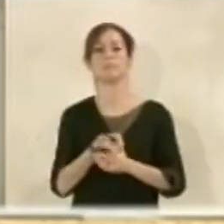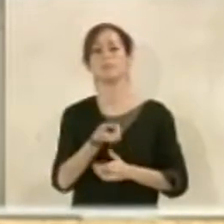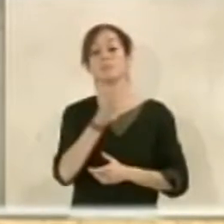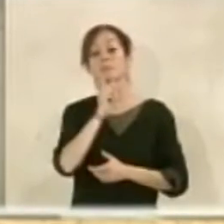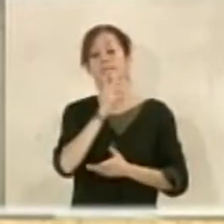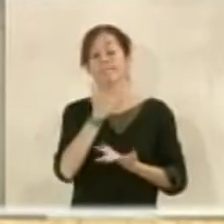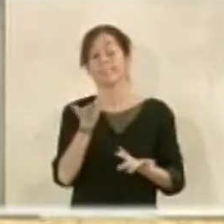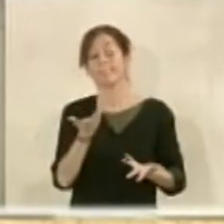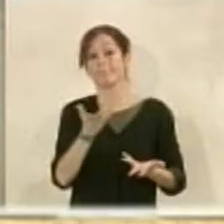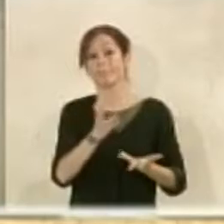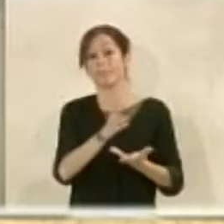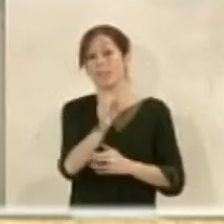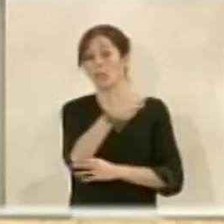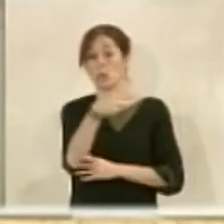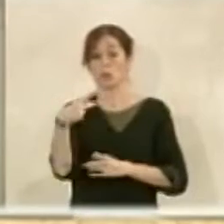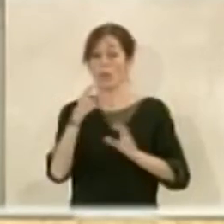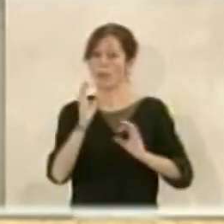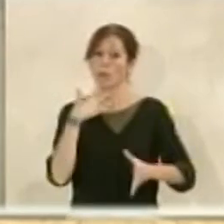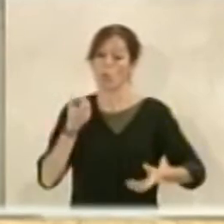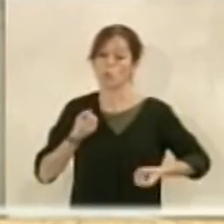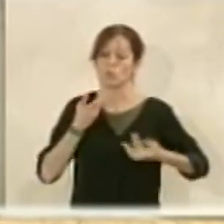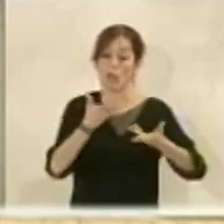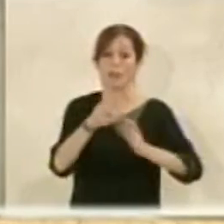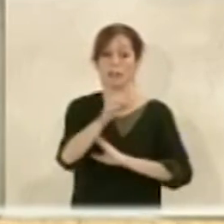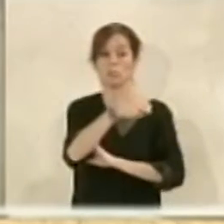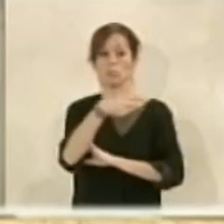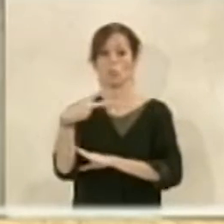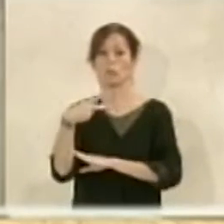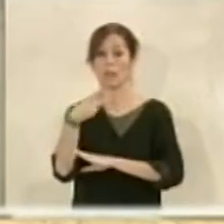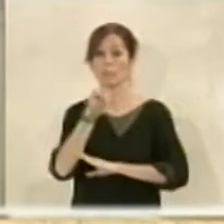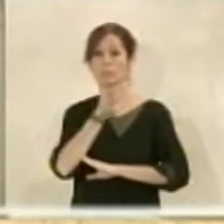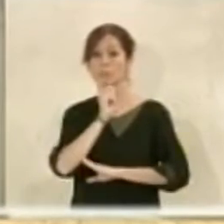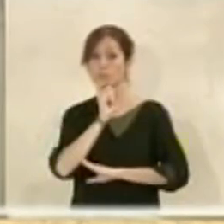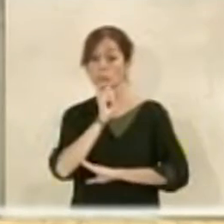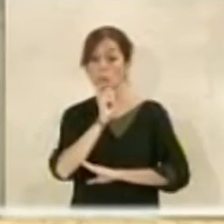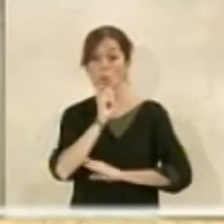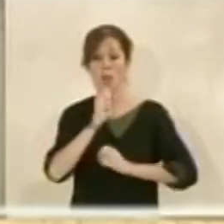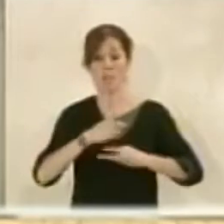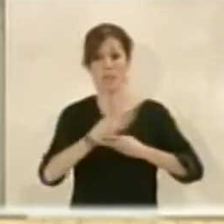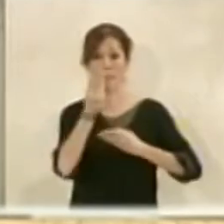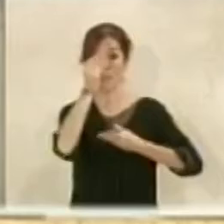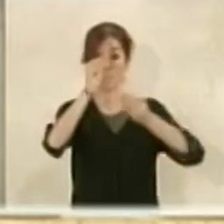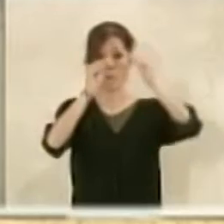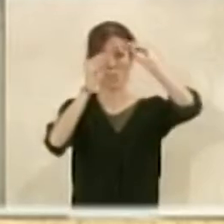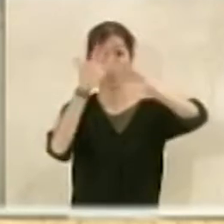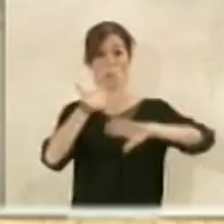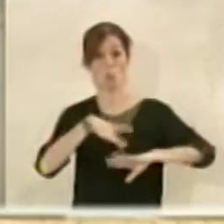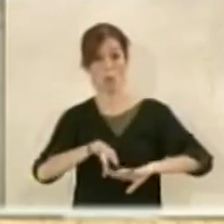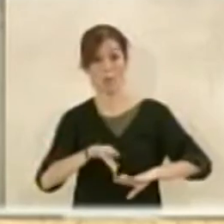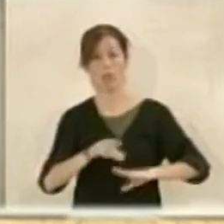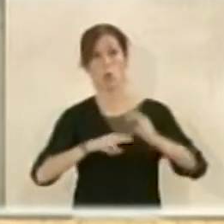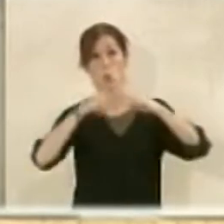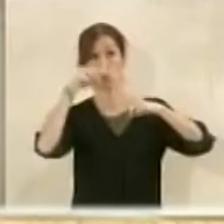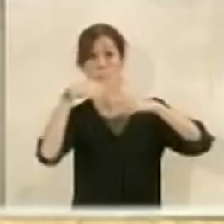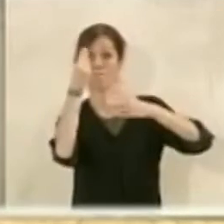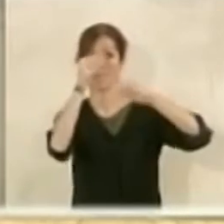como consecuencia yo creo que también hay que decirlo como consecuencia de que le aumentamos la edificabilidad y de que tienen mayores plantas para poder